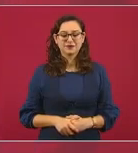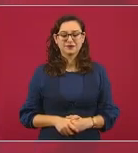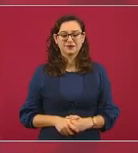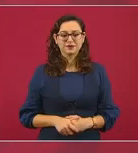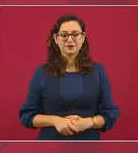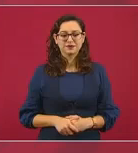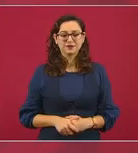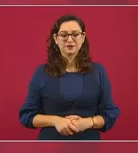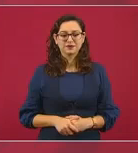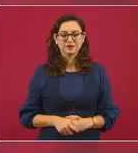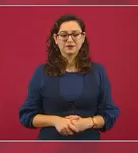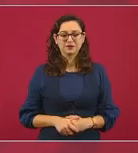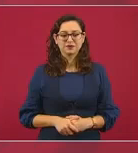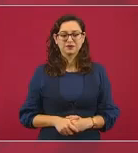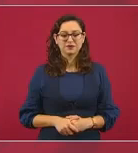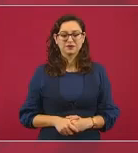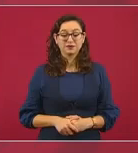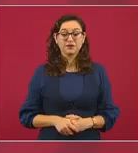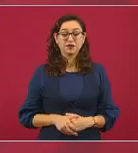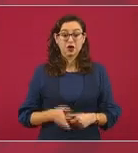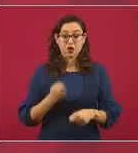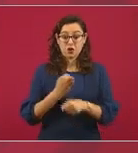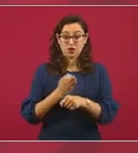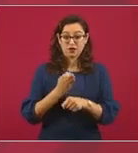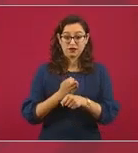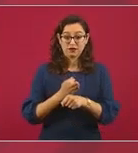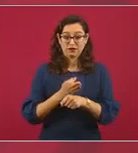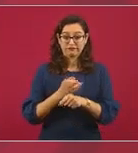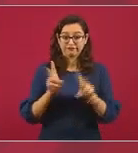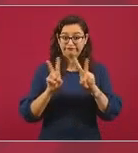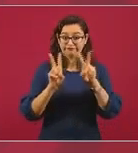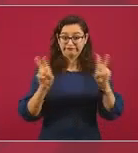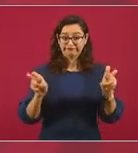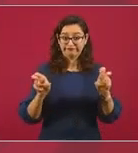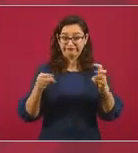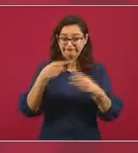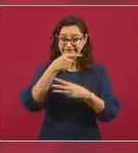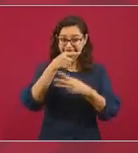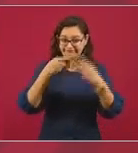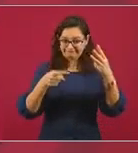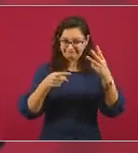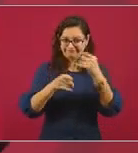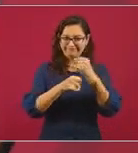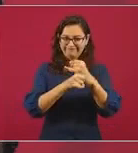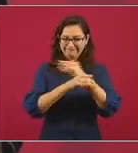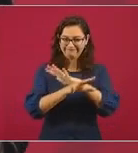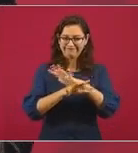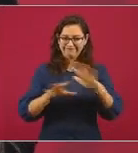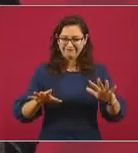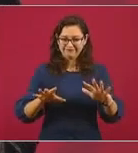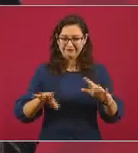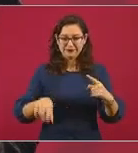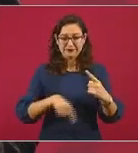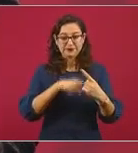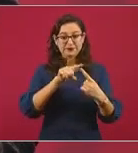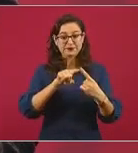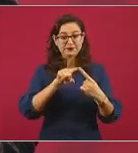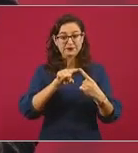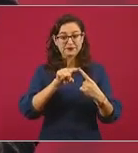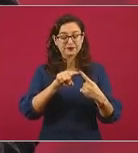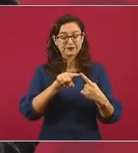Primero, hacer un llamado a todos los